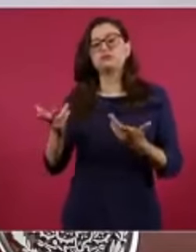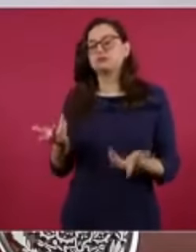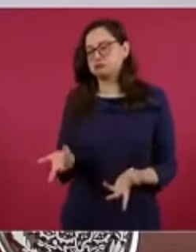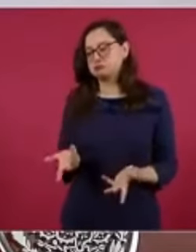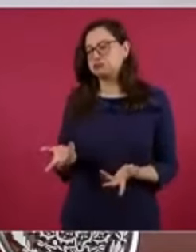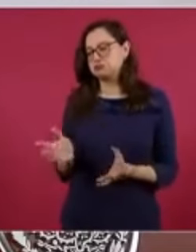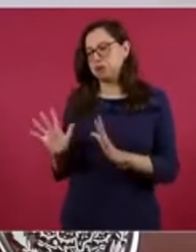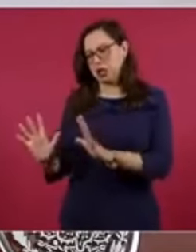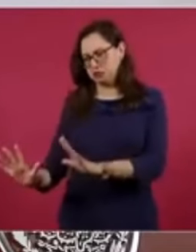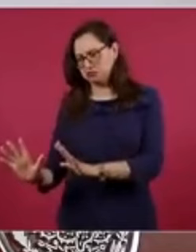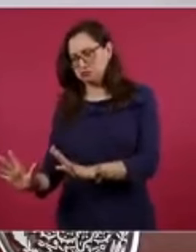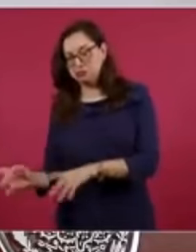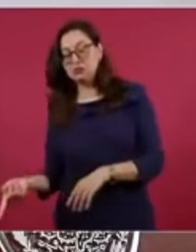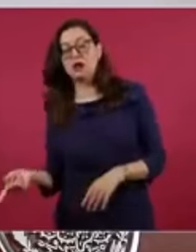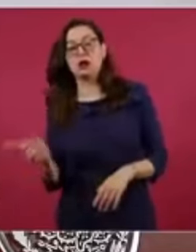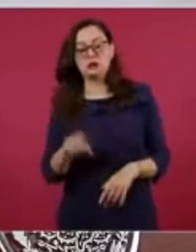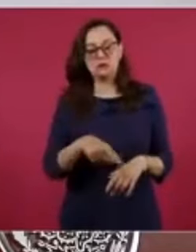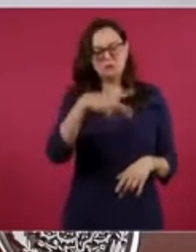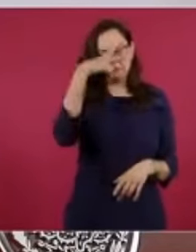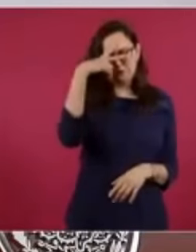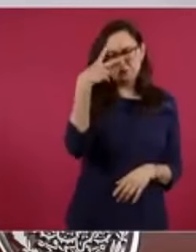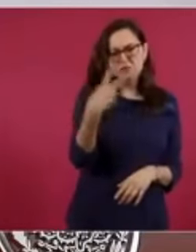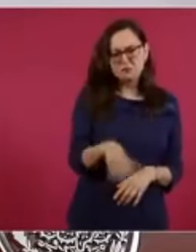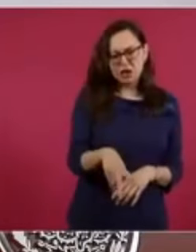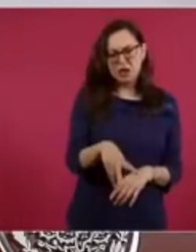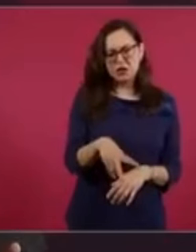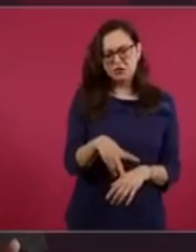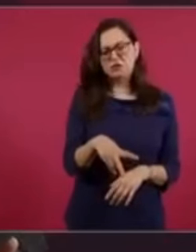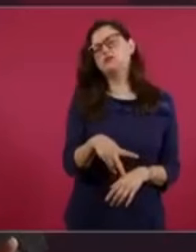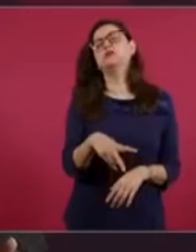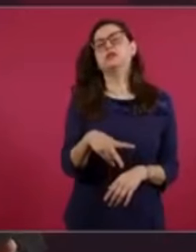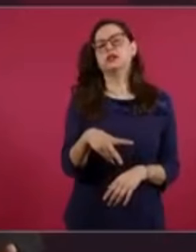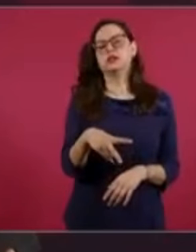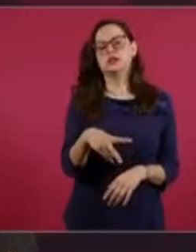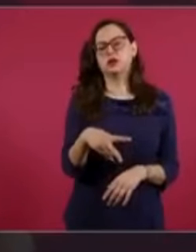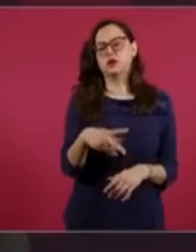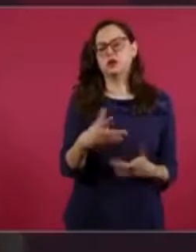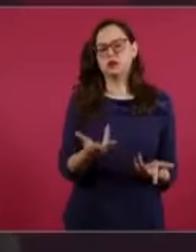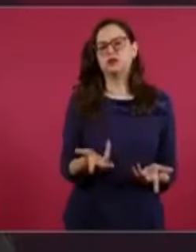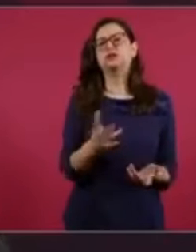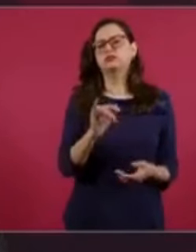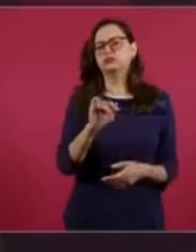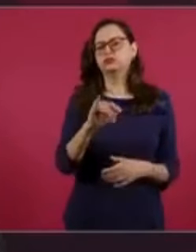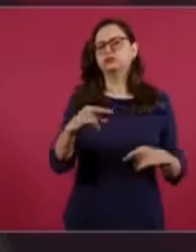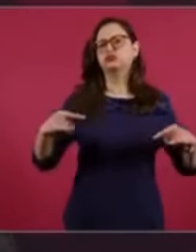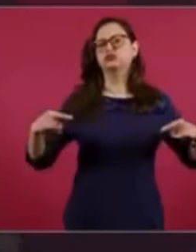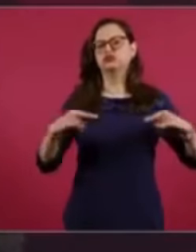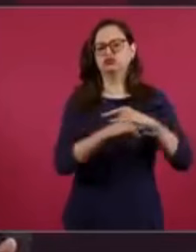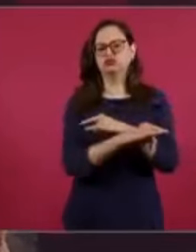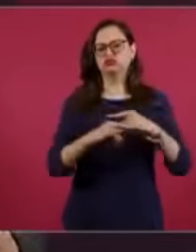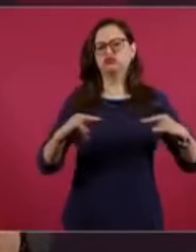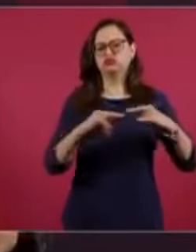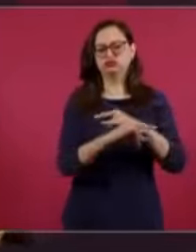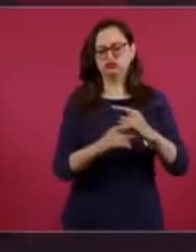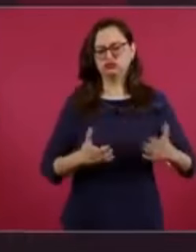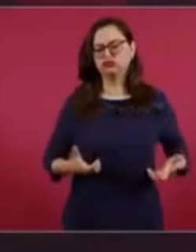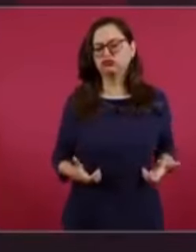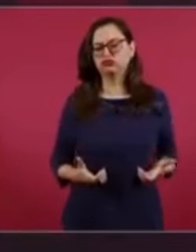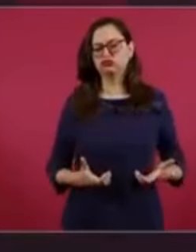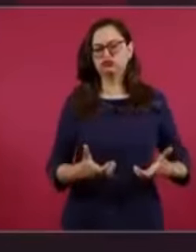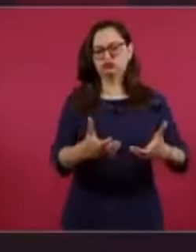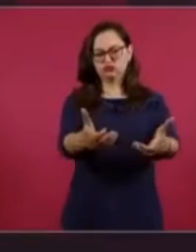con la construcción, el corredor del Istmo, con la construcción